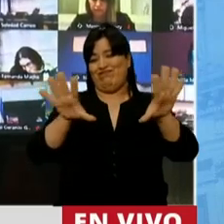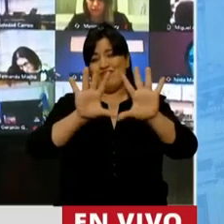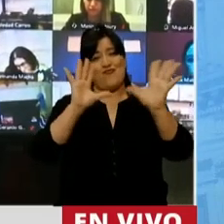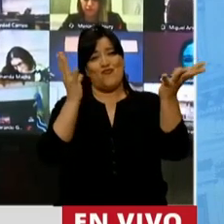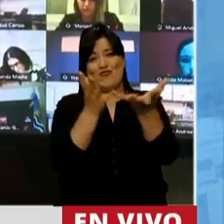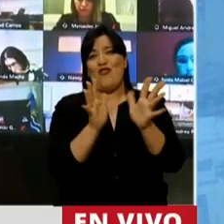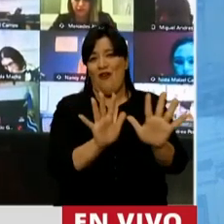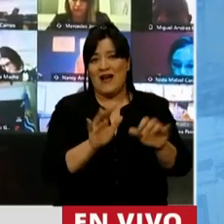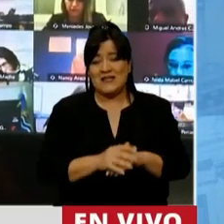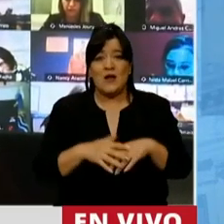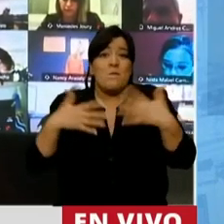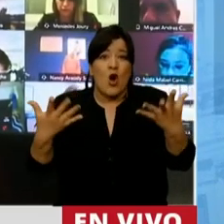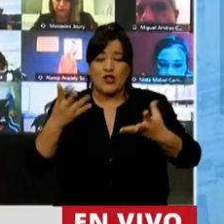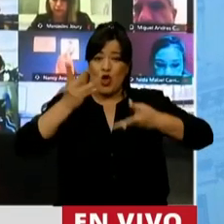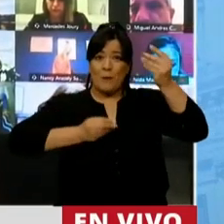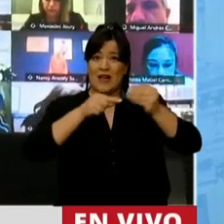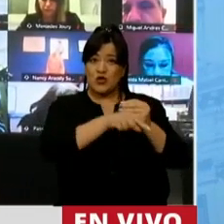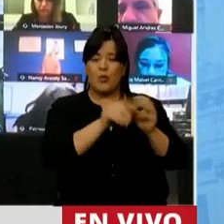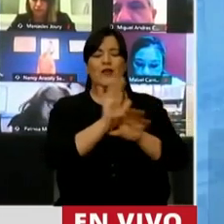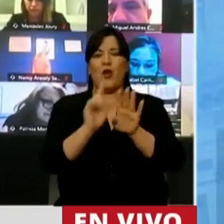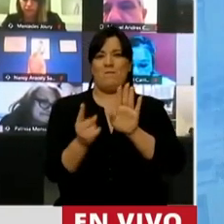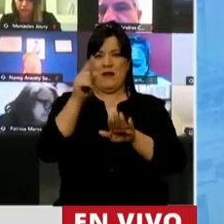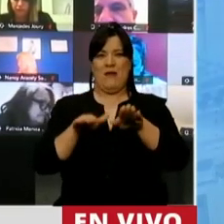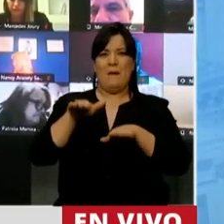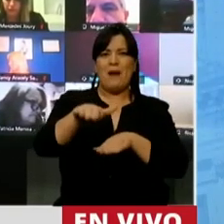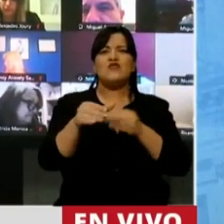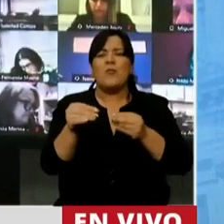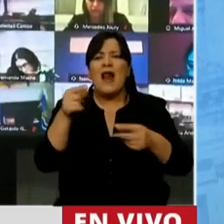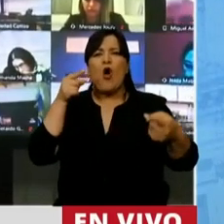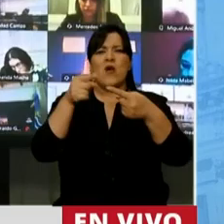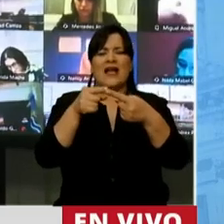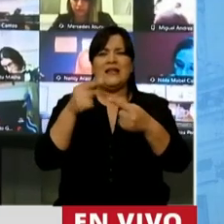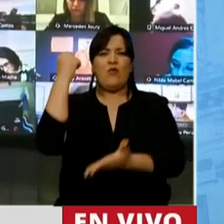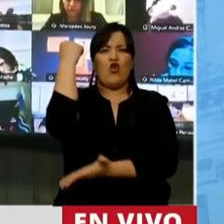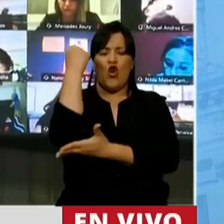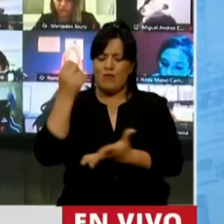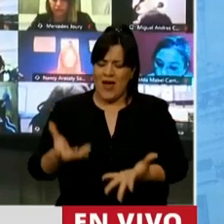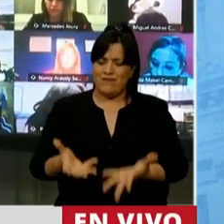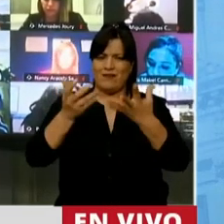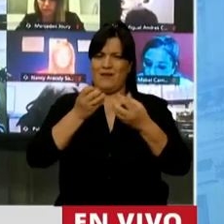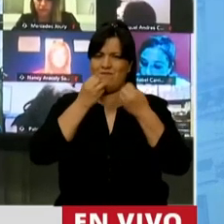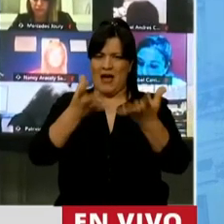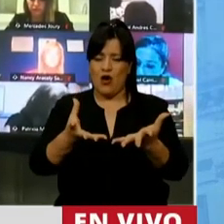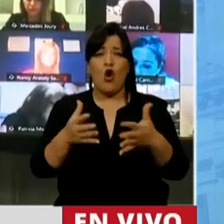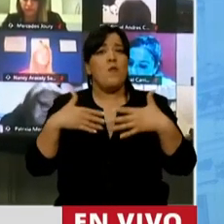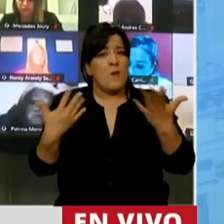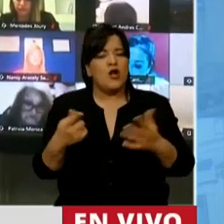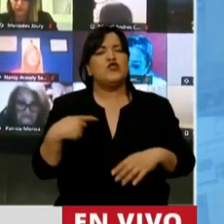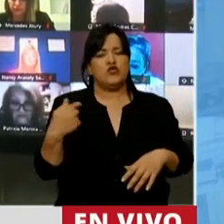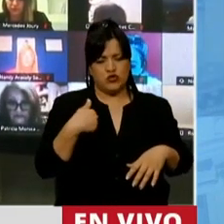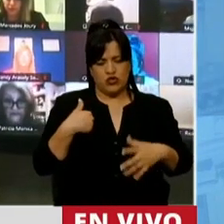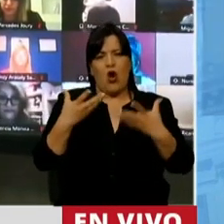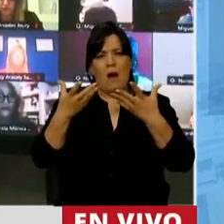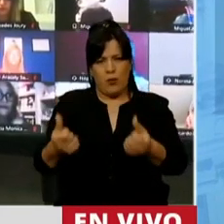presupuesto es el primer paso para la recuperación de la economía en el país. Y es por ello, señor Presidente, que voy a